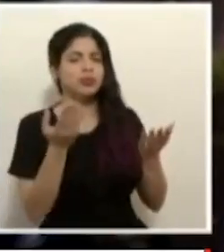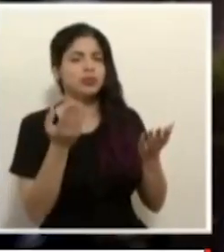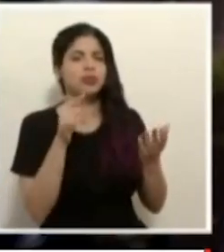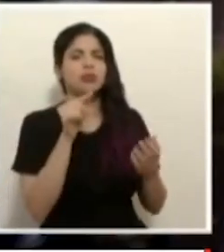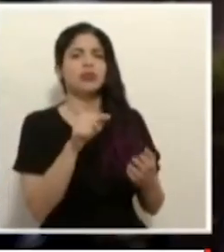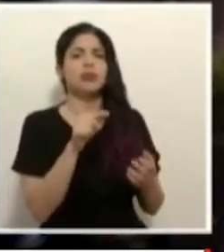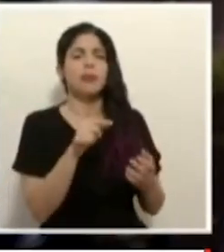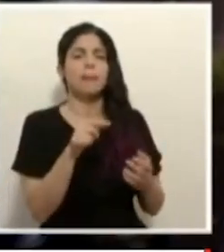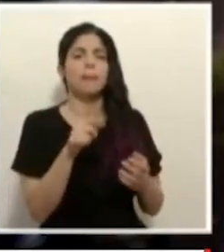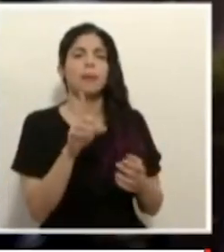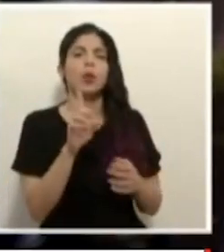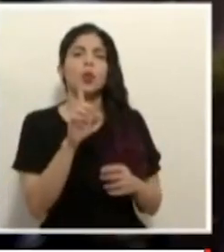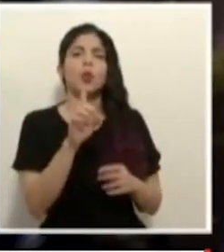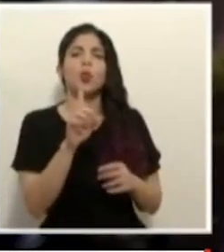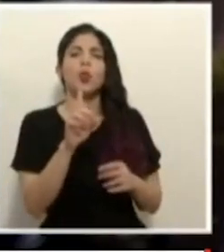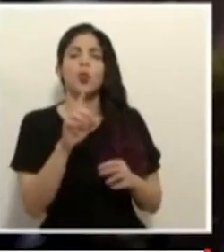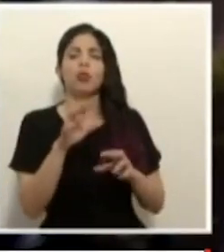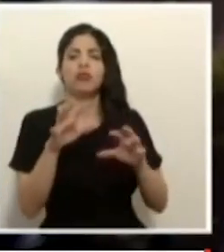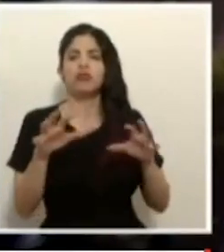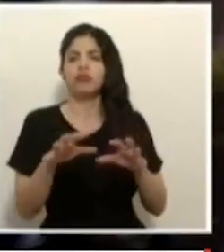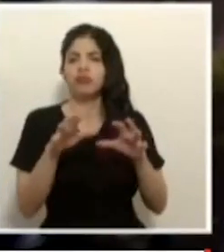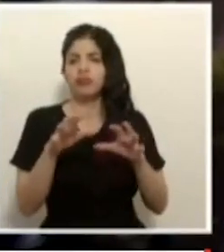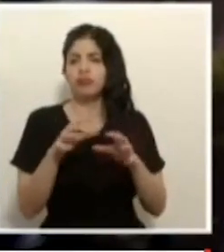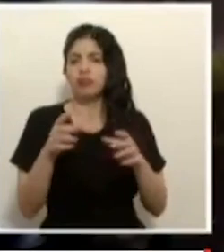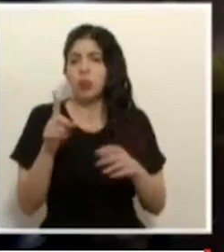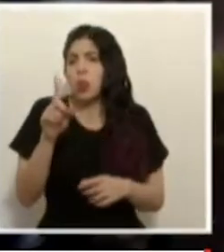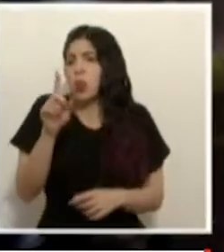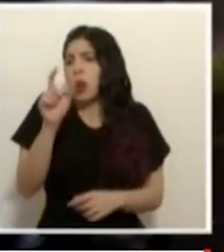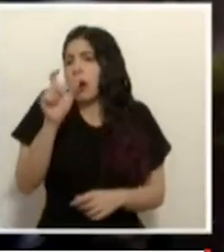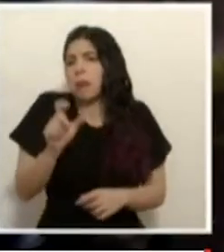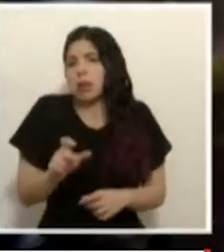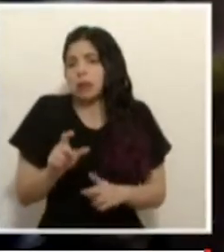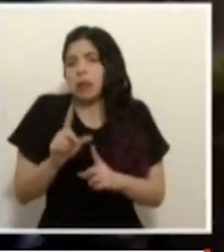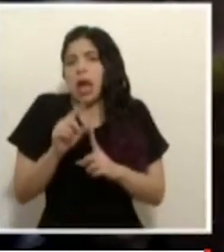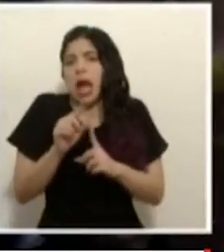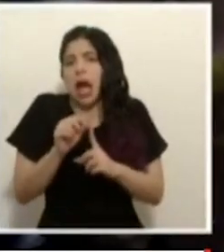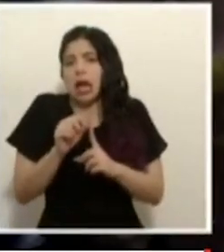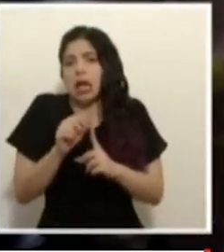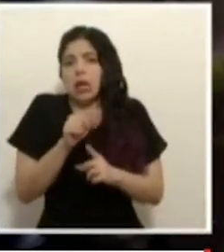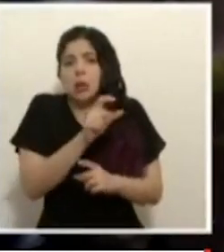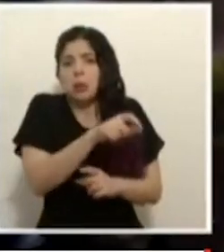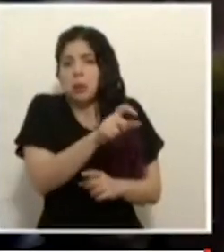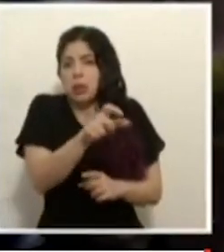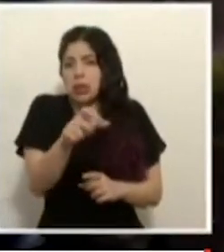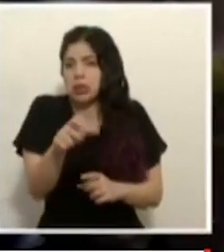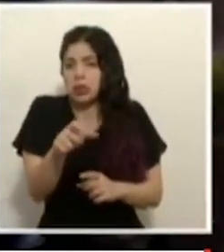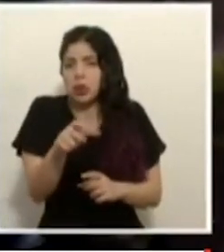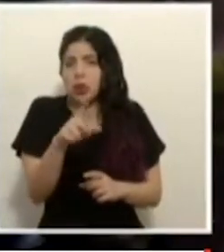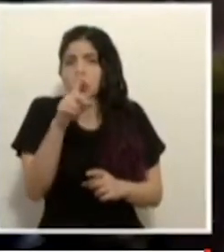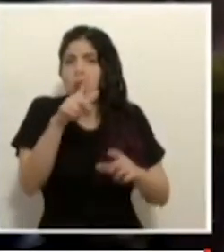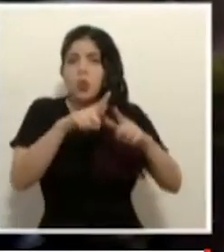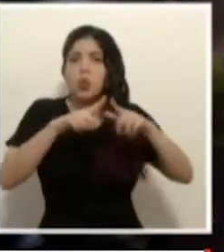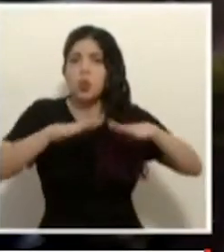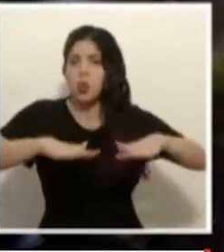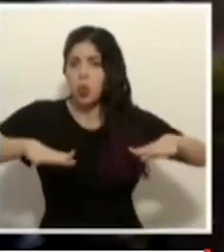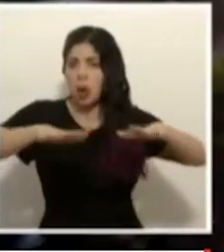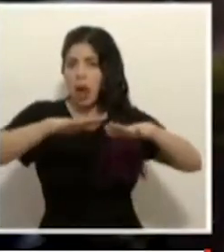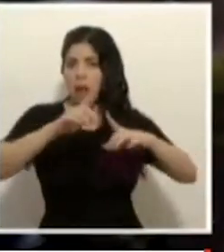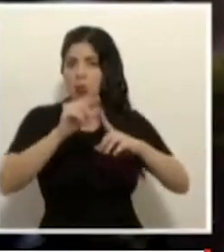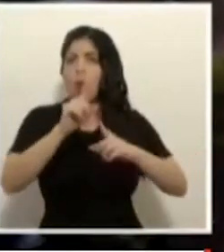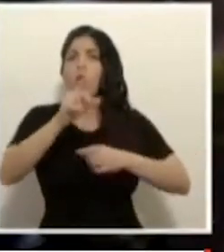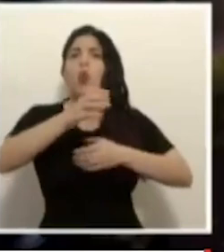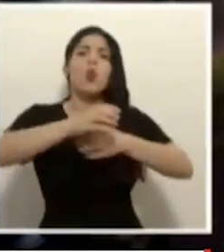actividad que hubo donde alguien le alquiló a unas personas un sitio una